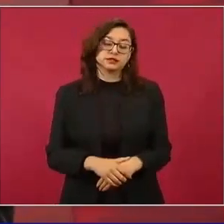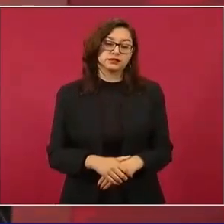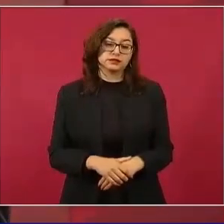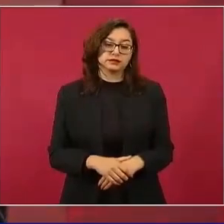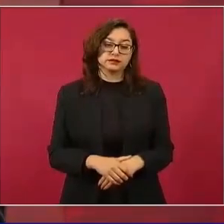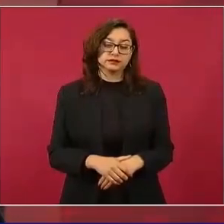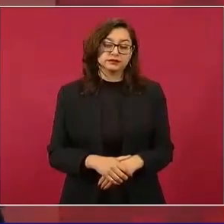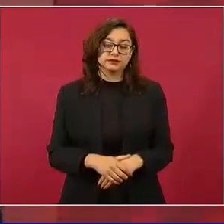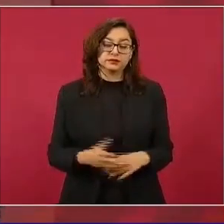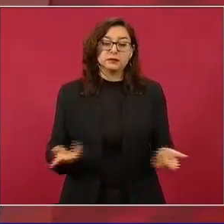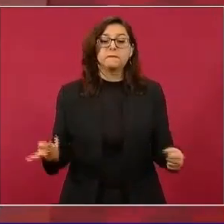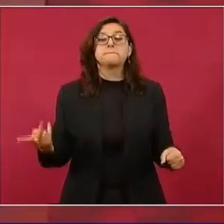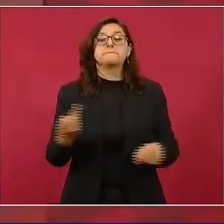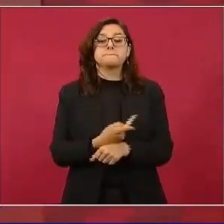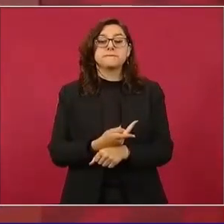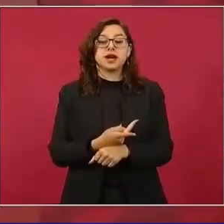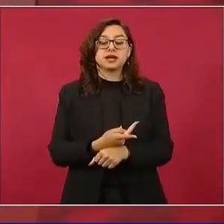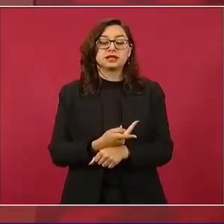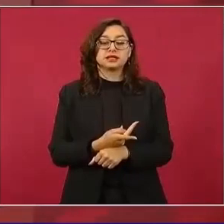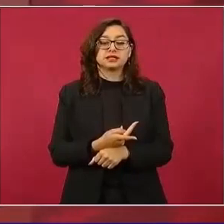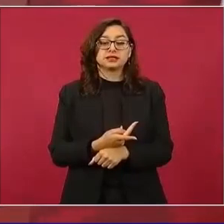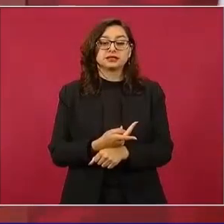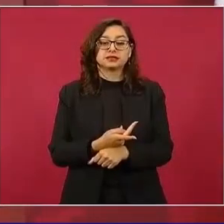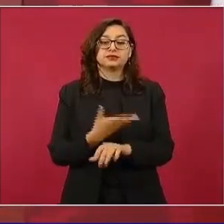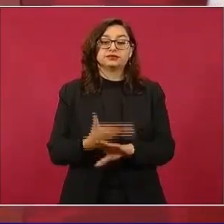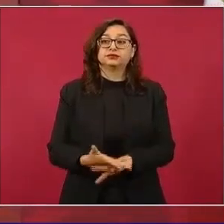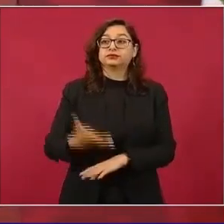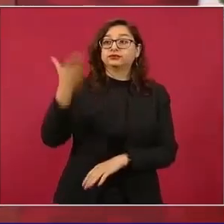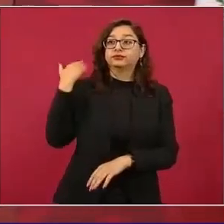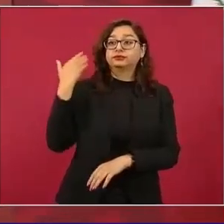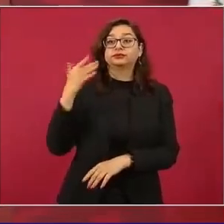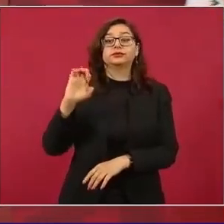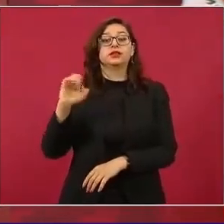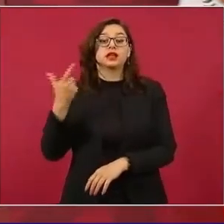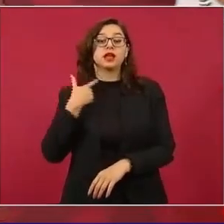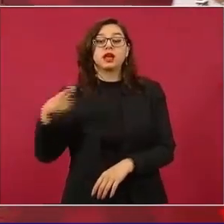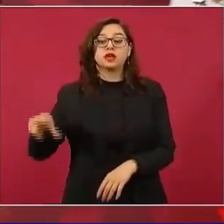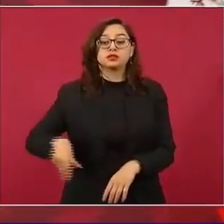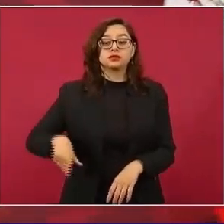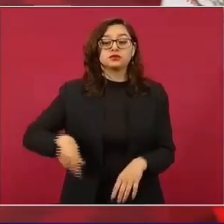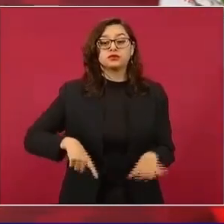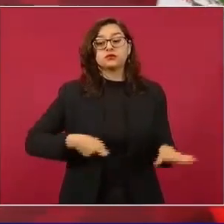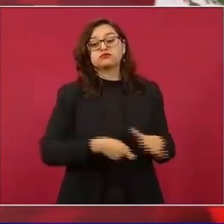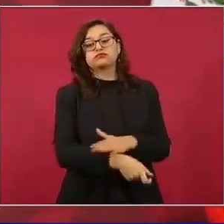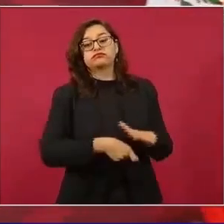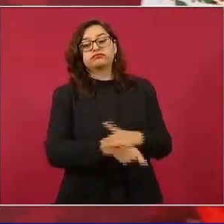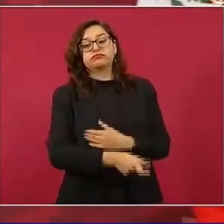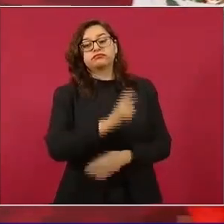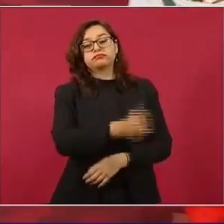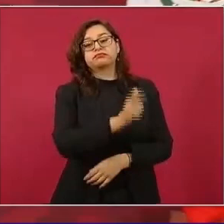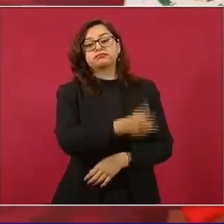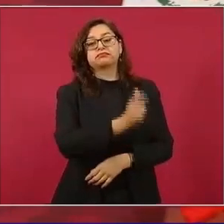ya no cobran, no pagaban impuestos,